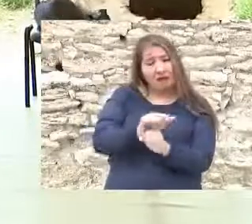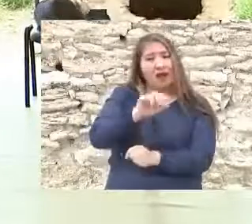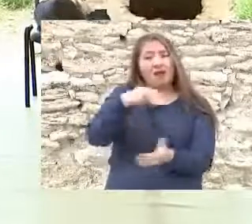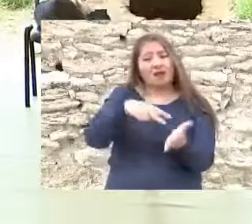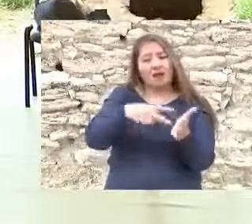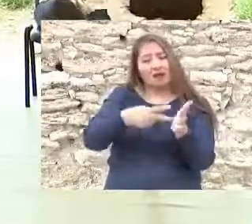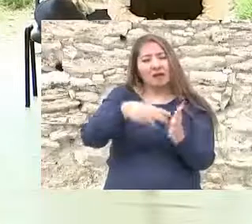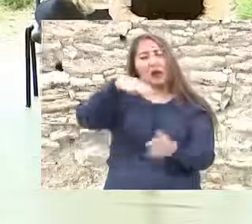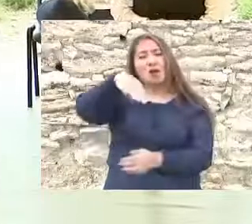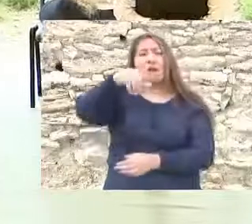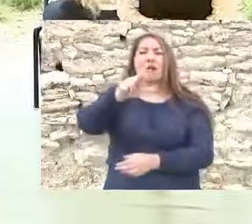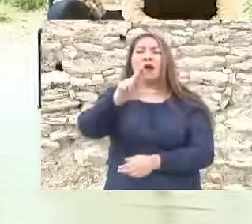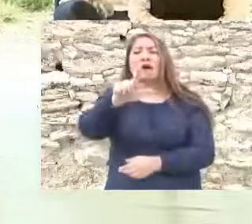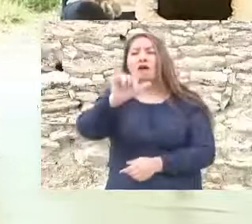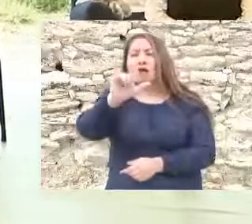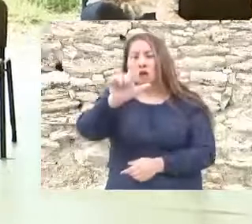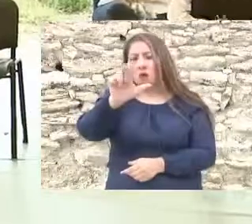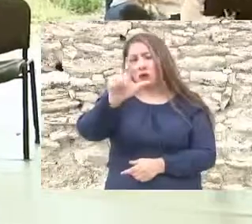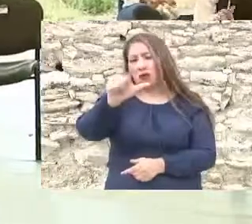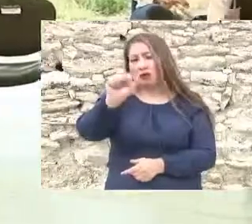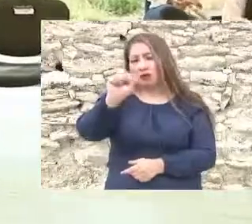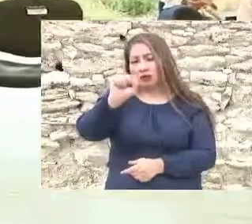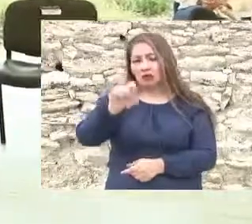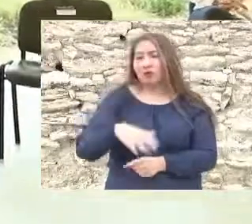ingeniera María Luisa Alvores González.